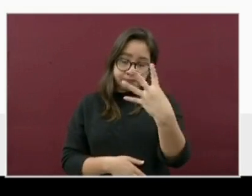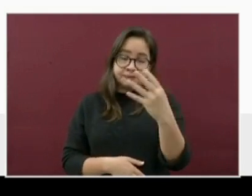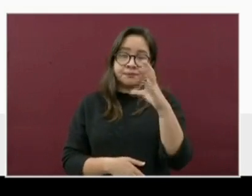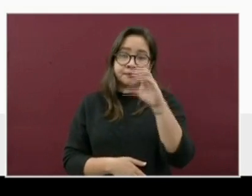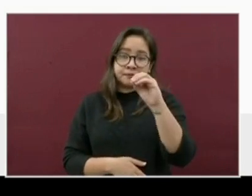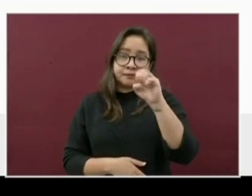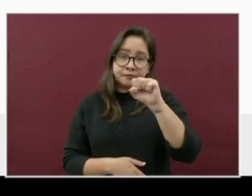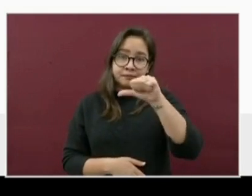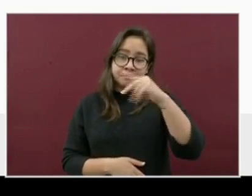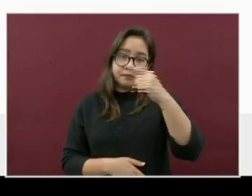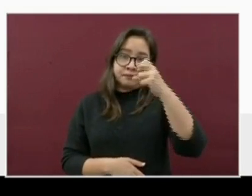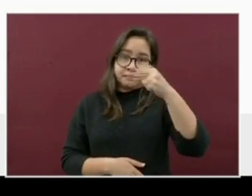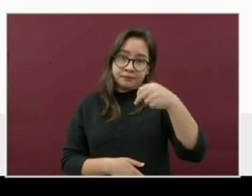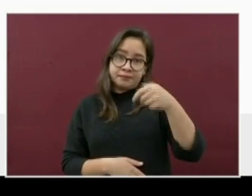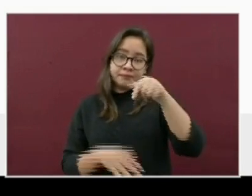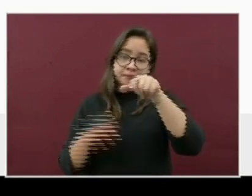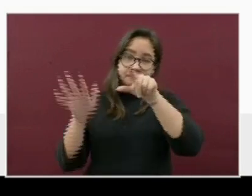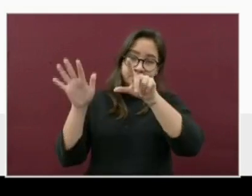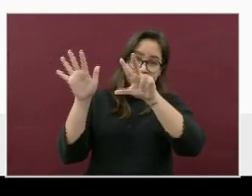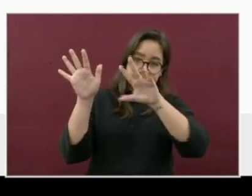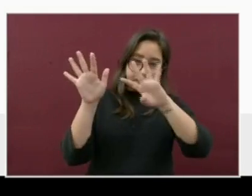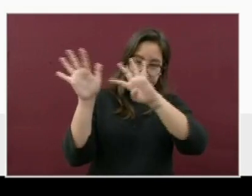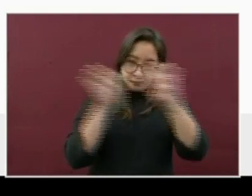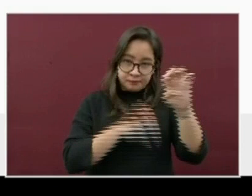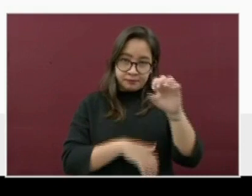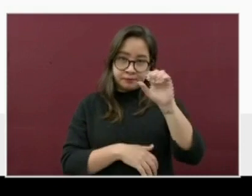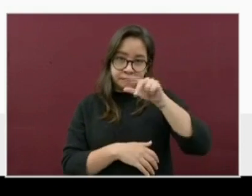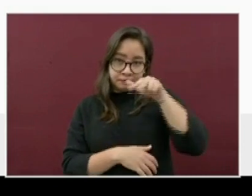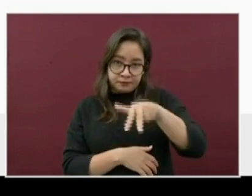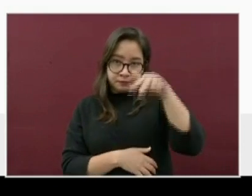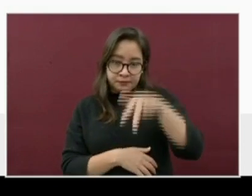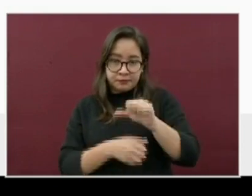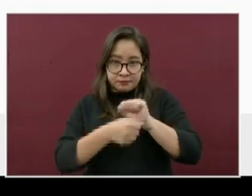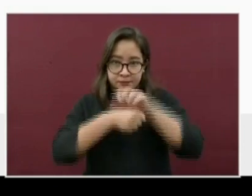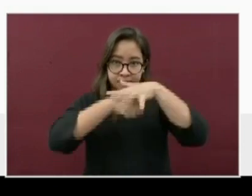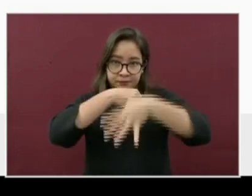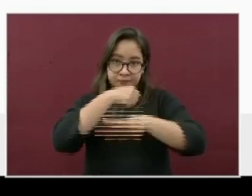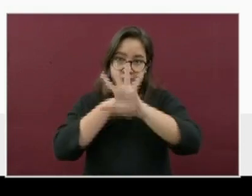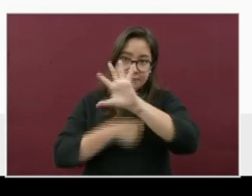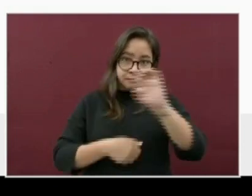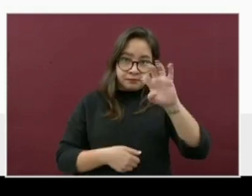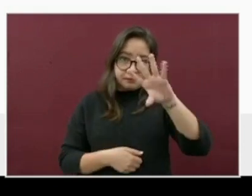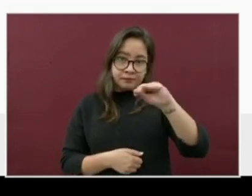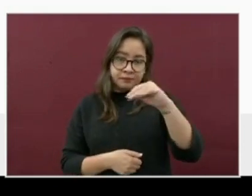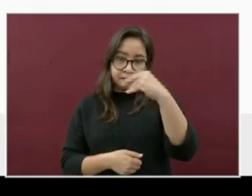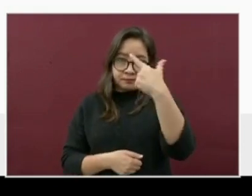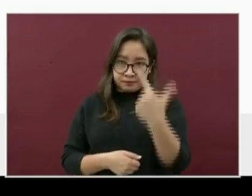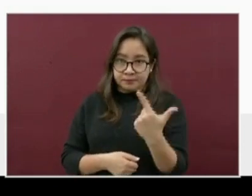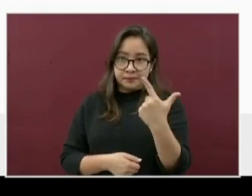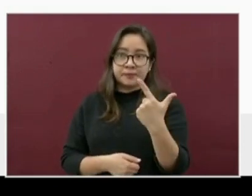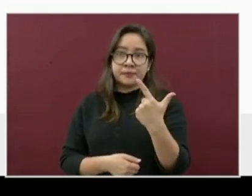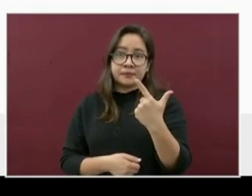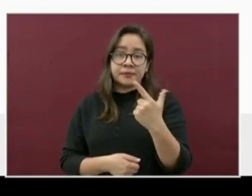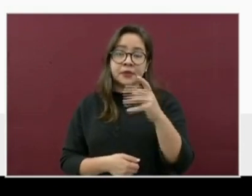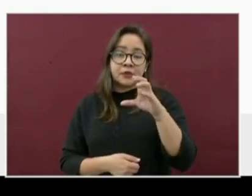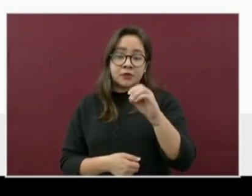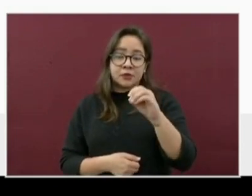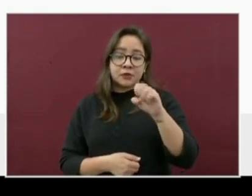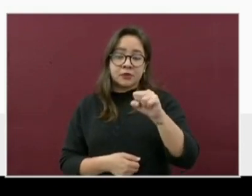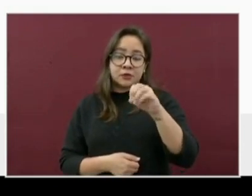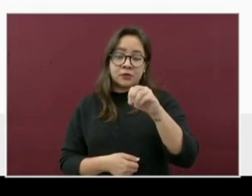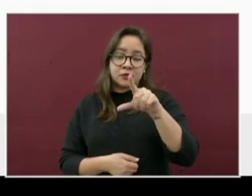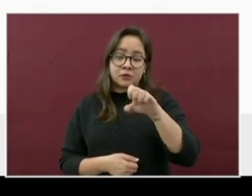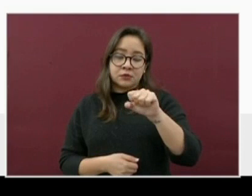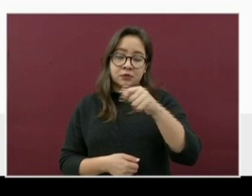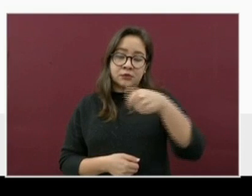Cozamaloapan, 918. San Andrés Tuxtla, ahora 597. Y Cozoleacaque,